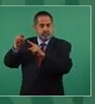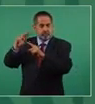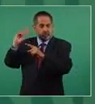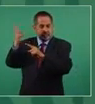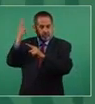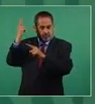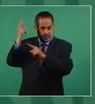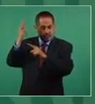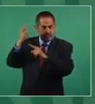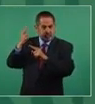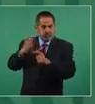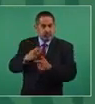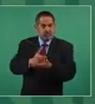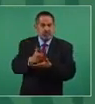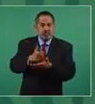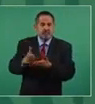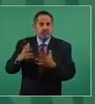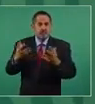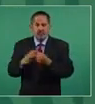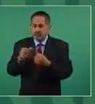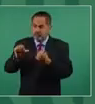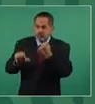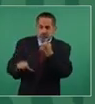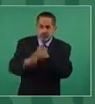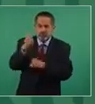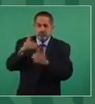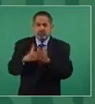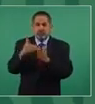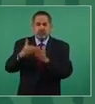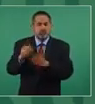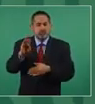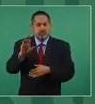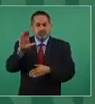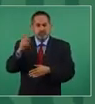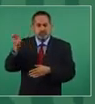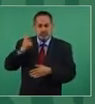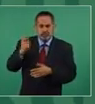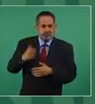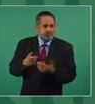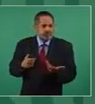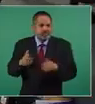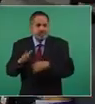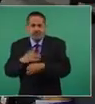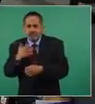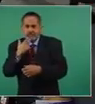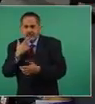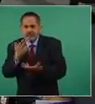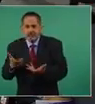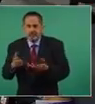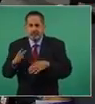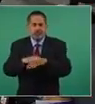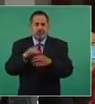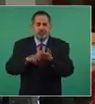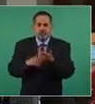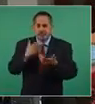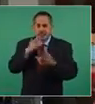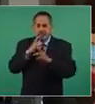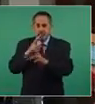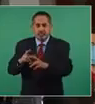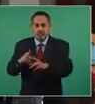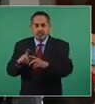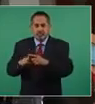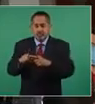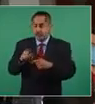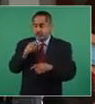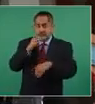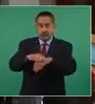posgrado 11 millones de becas. ¿Y por qué no están funcionando, presidente? ¿Por qué no están dando resultados? Le estaba